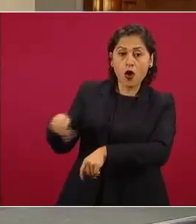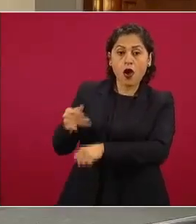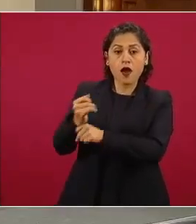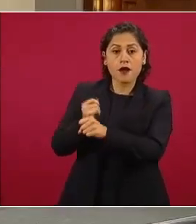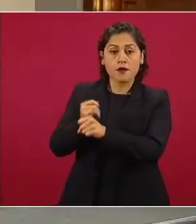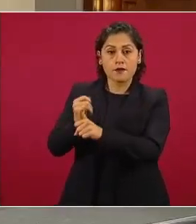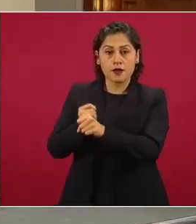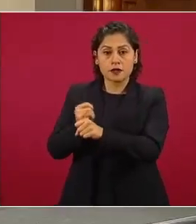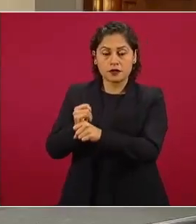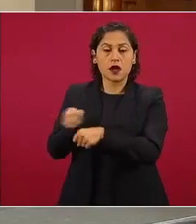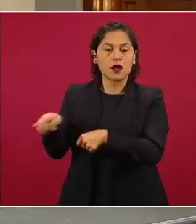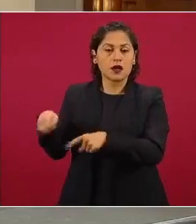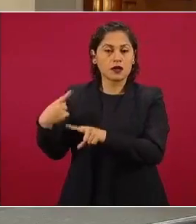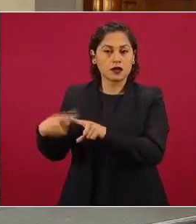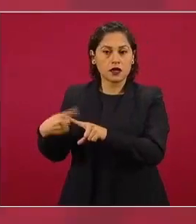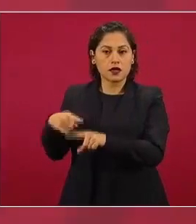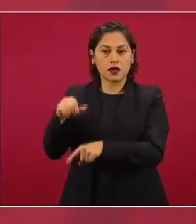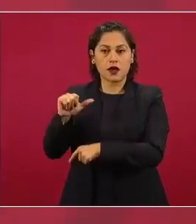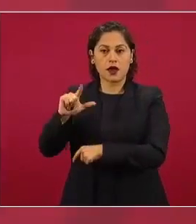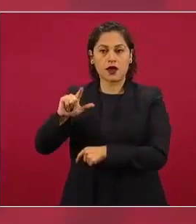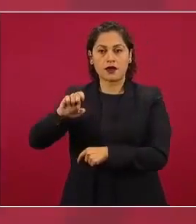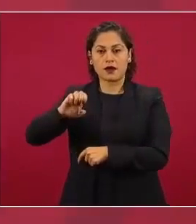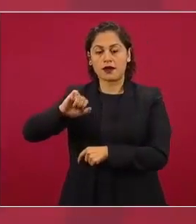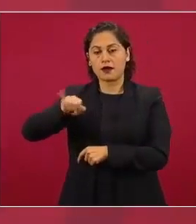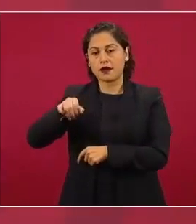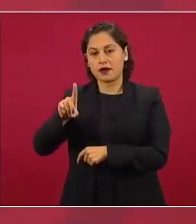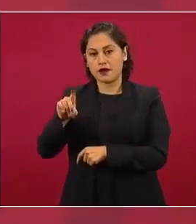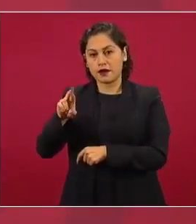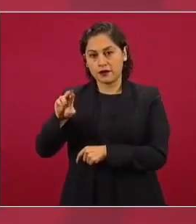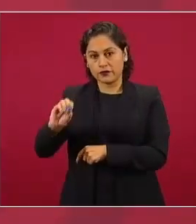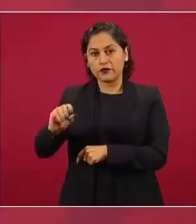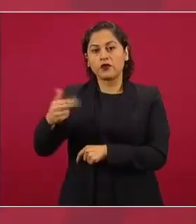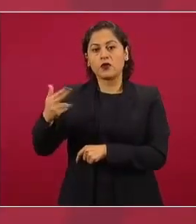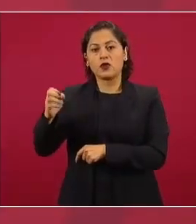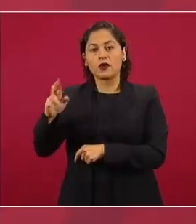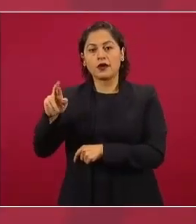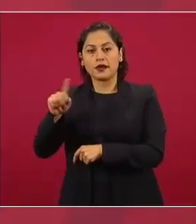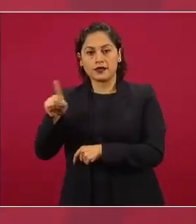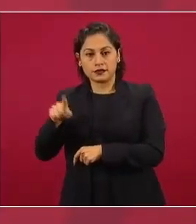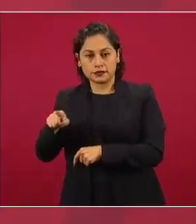Alejandro Gertz Manero proceda